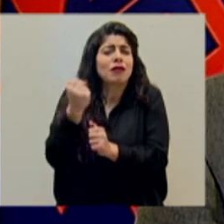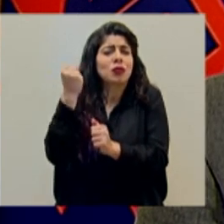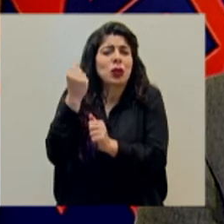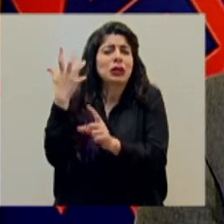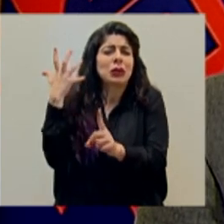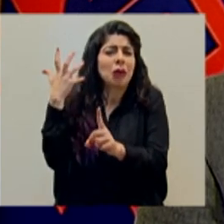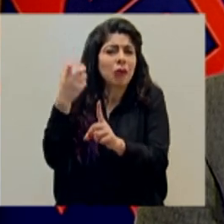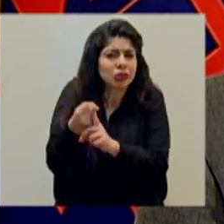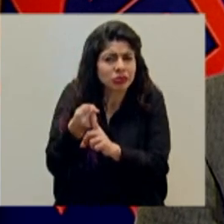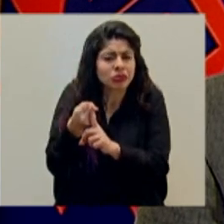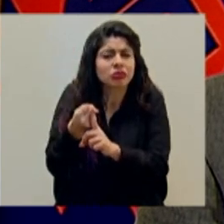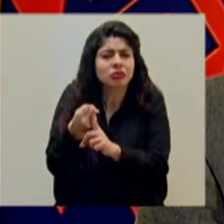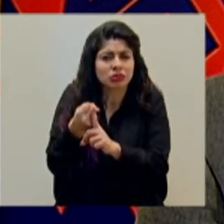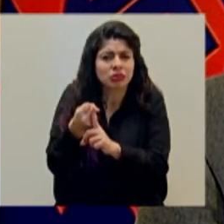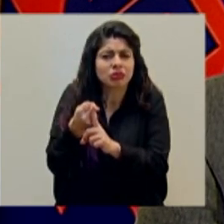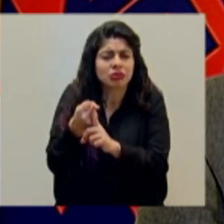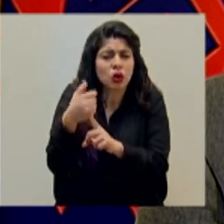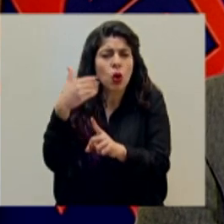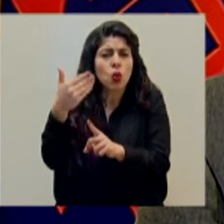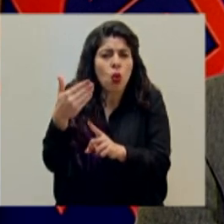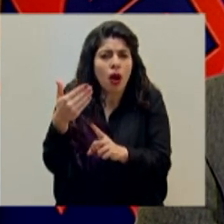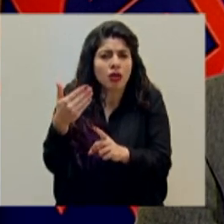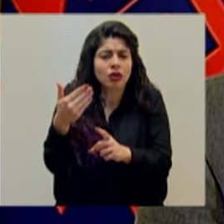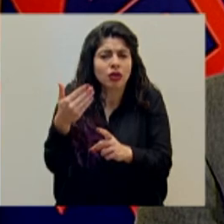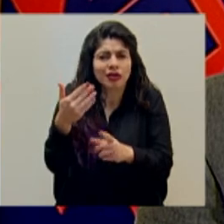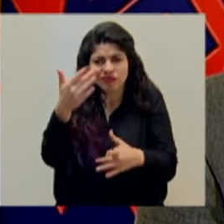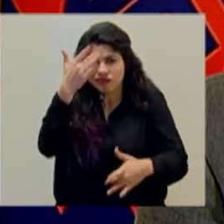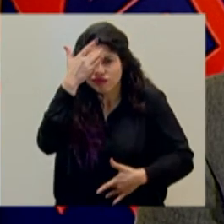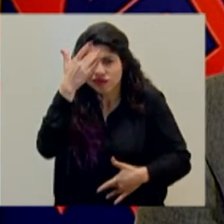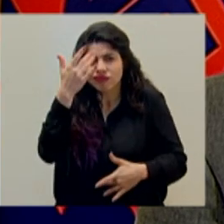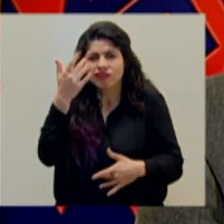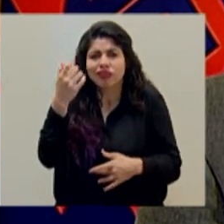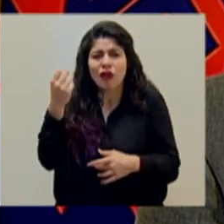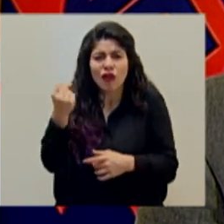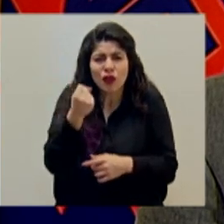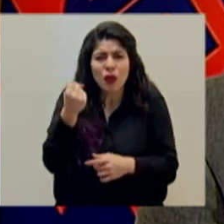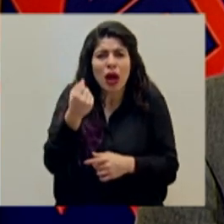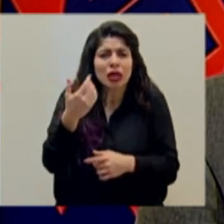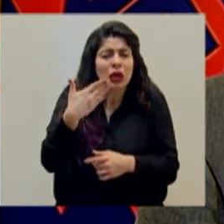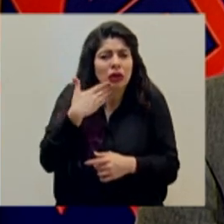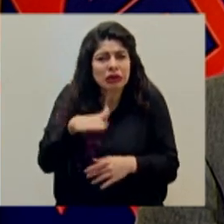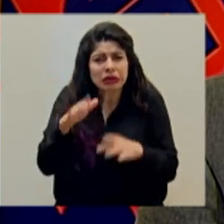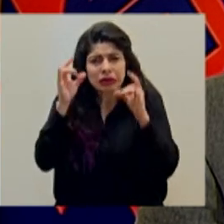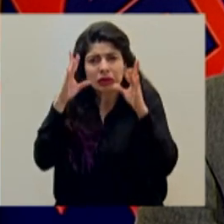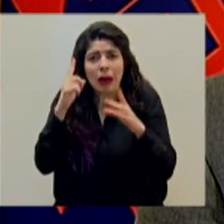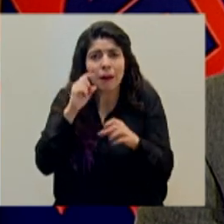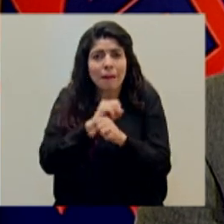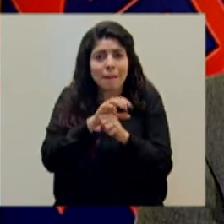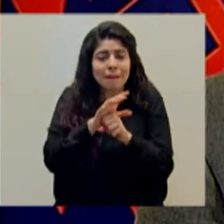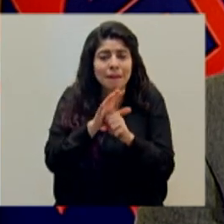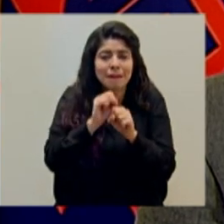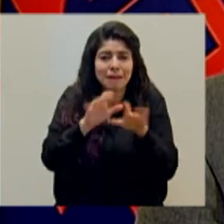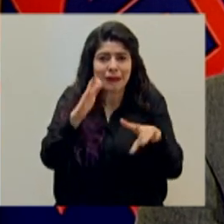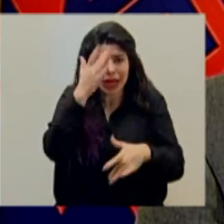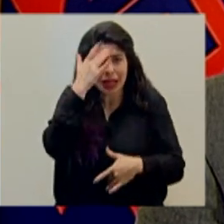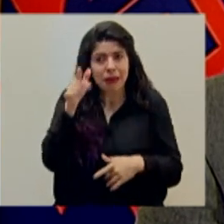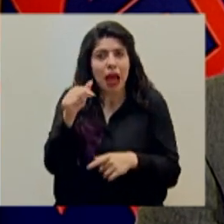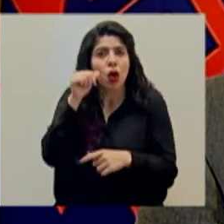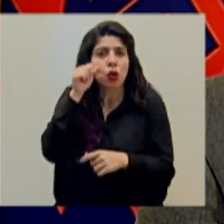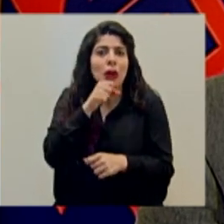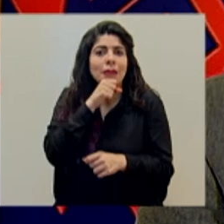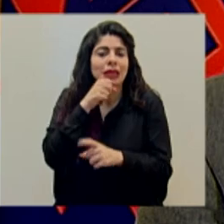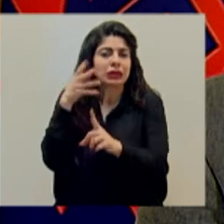afectadas por consecuencias severas o graves por la pandemia. Durante estas